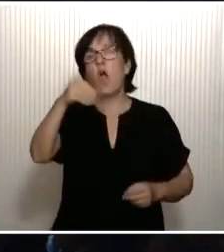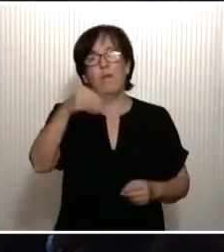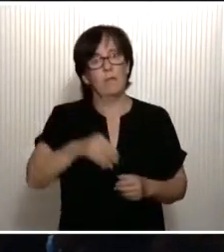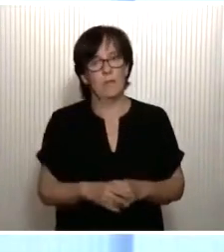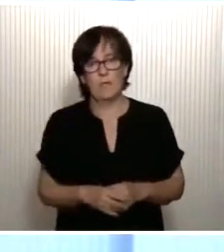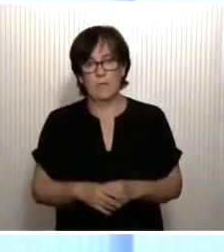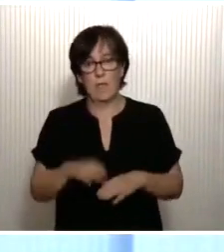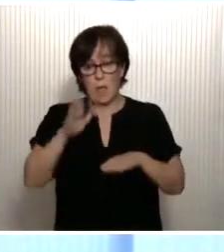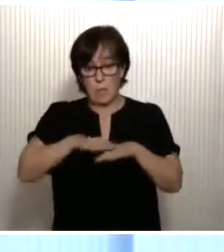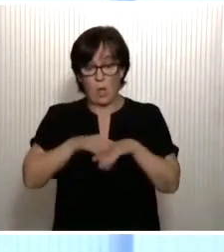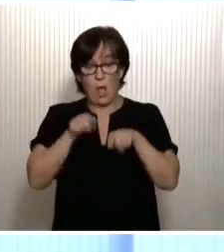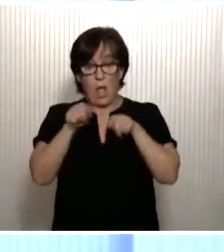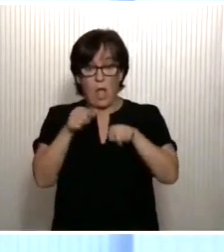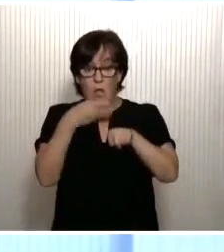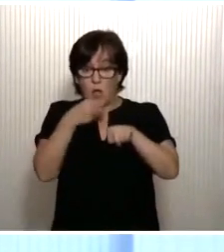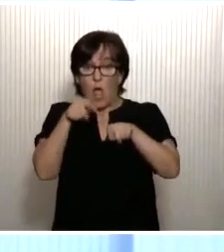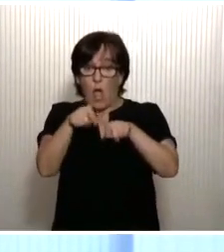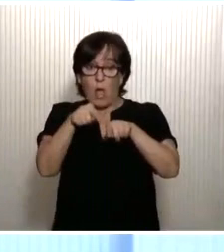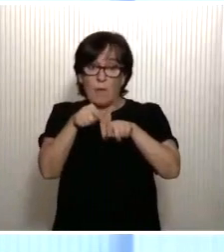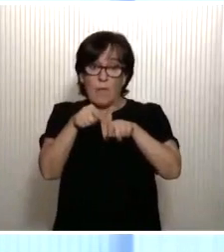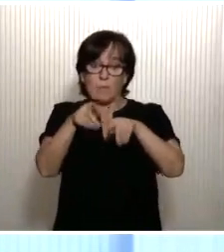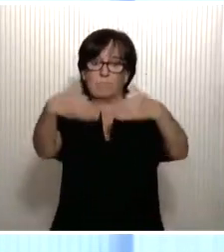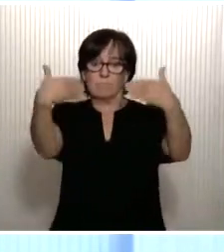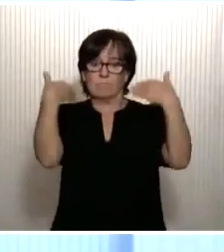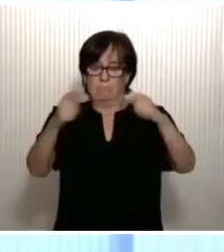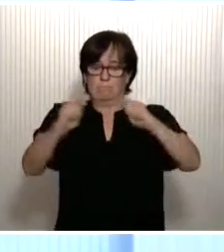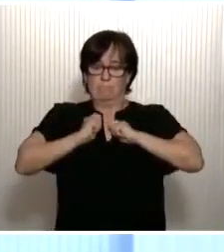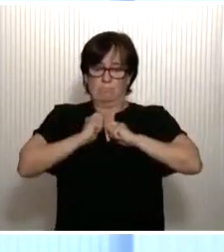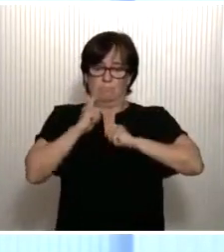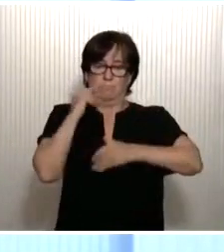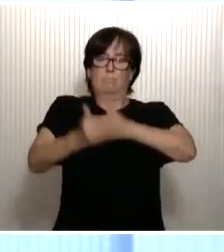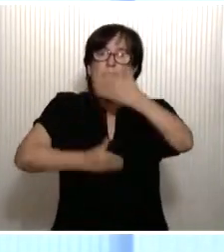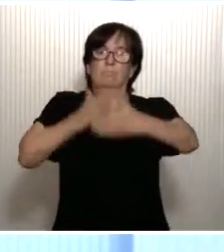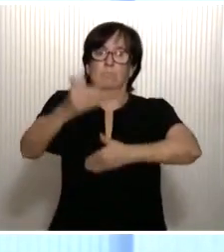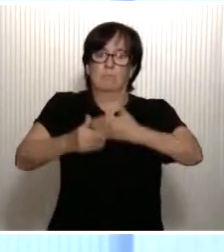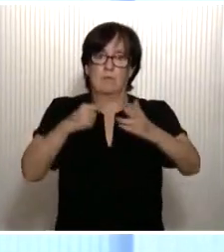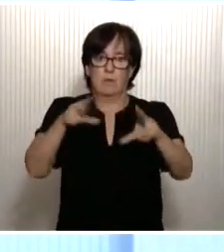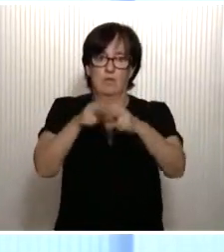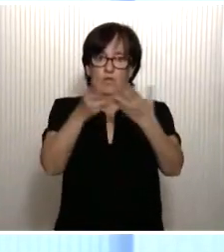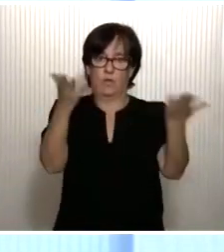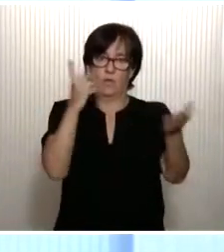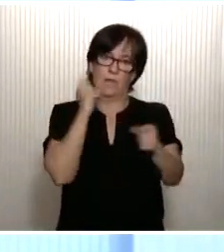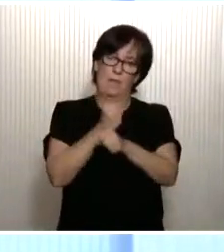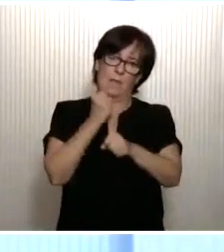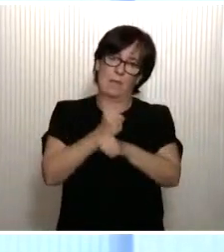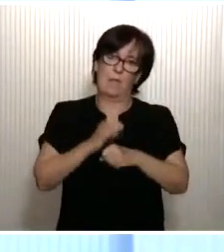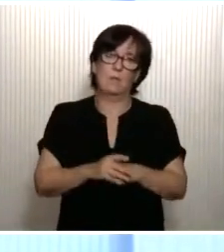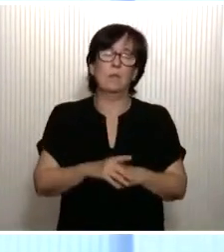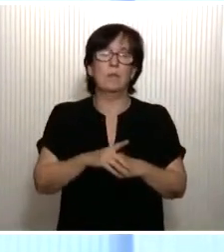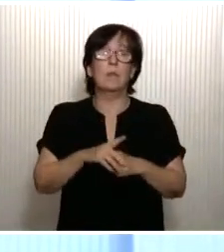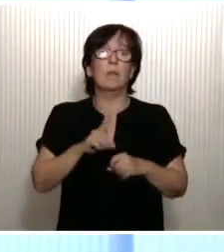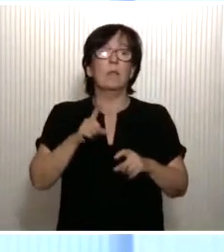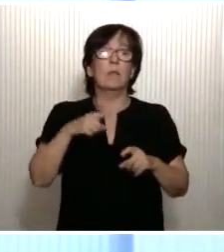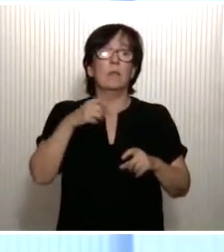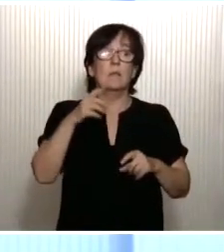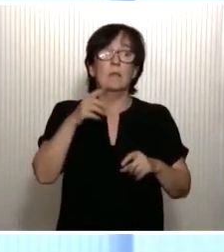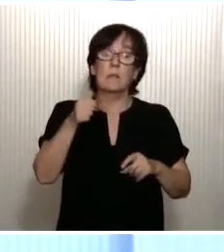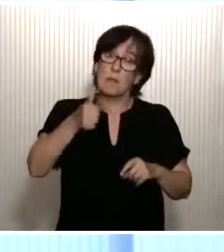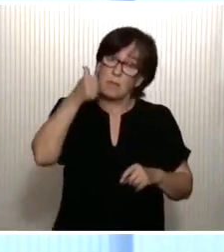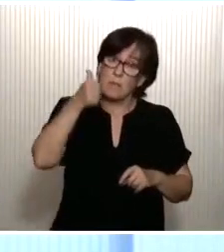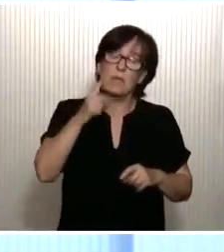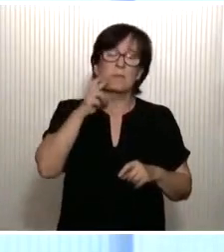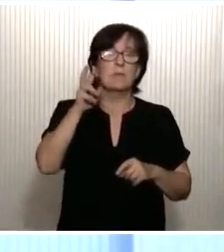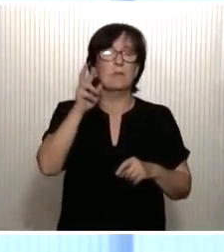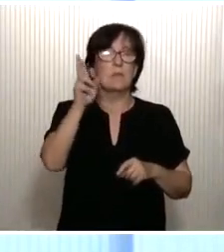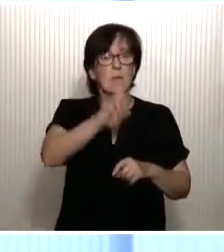porque serán ellos los encargados, al final, de revitalizar la sociedad por la que trabajamos. Una vez más, insisto en